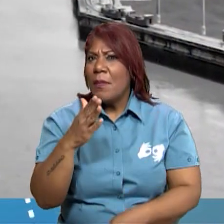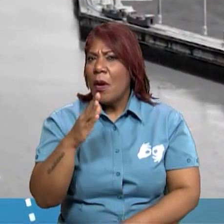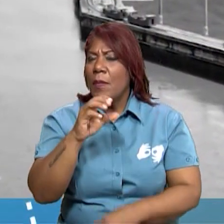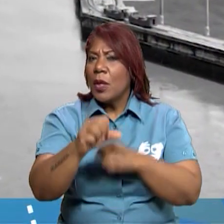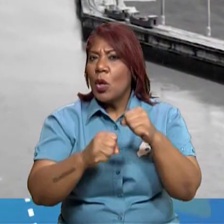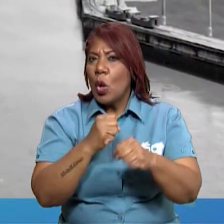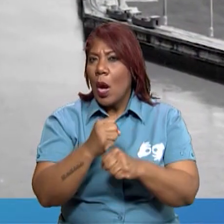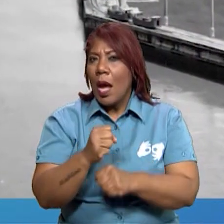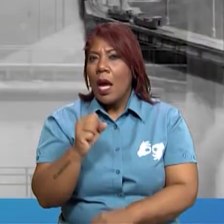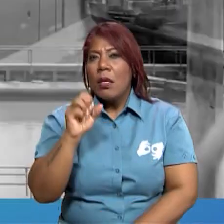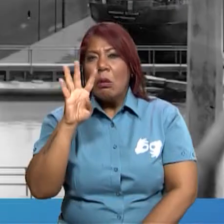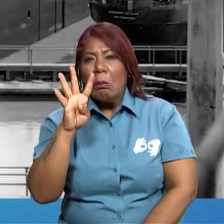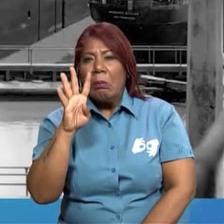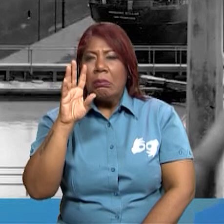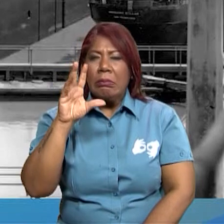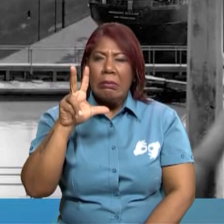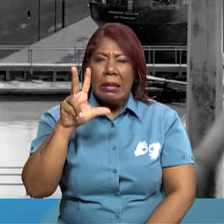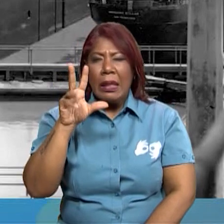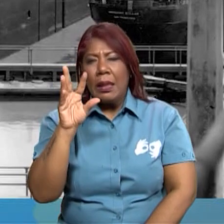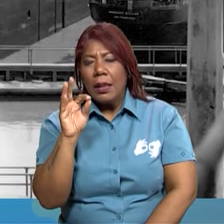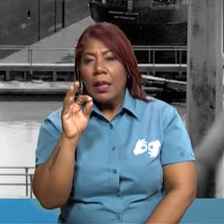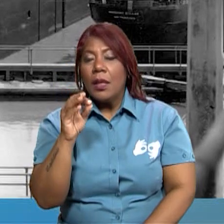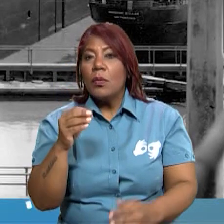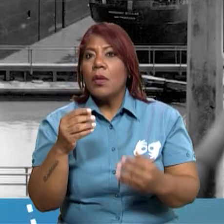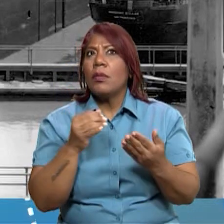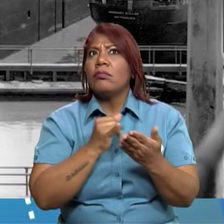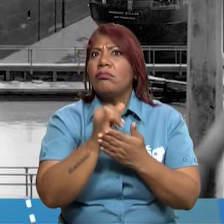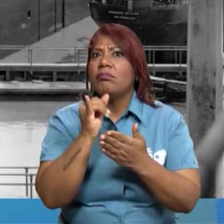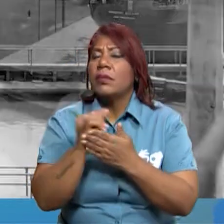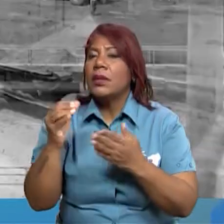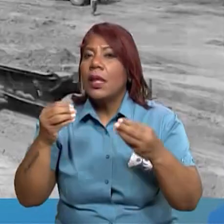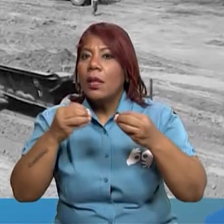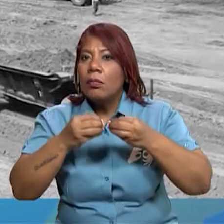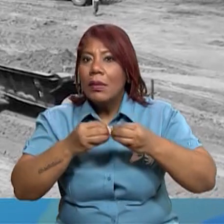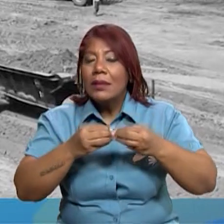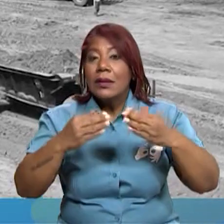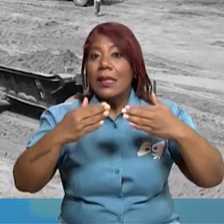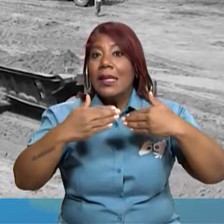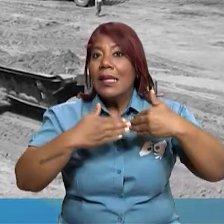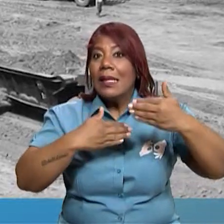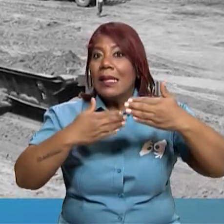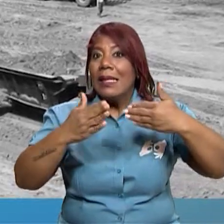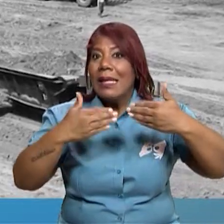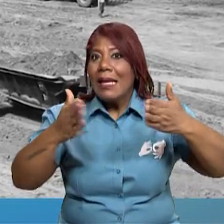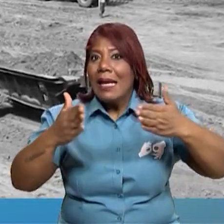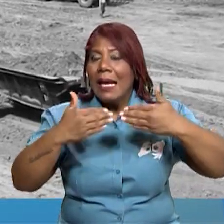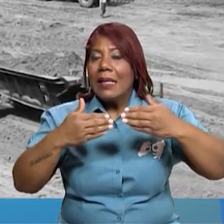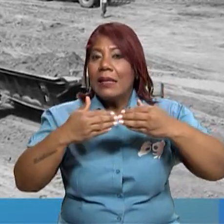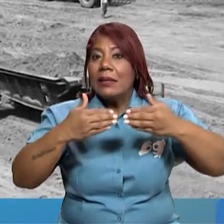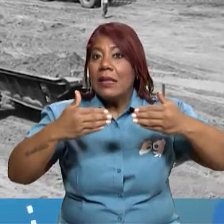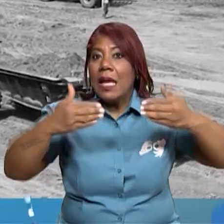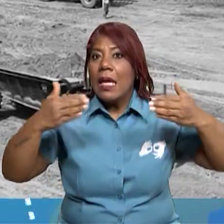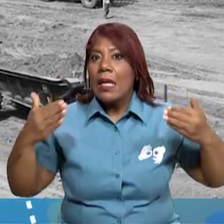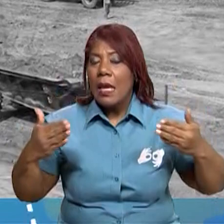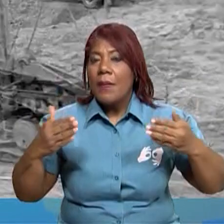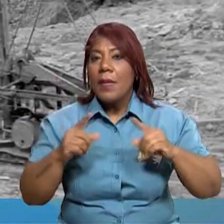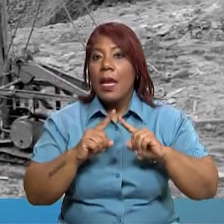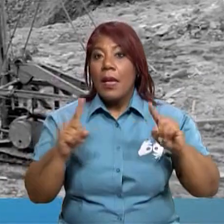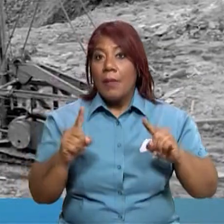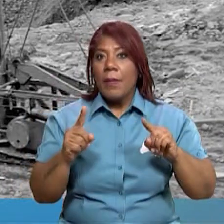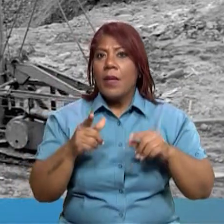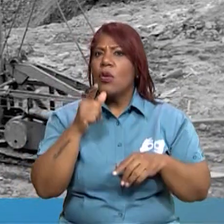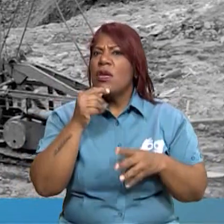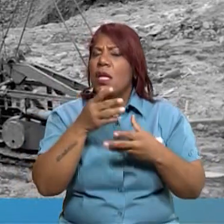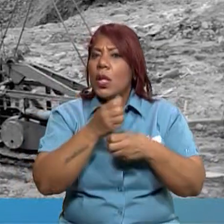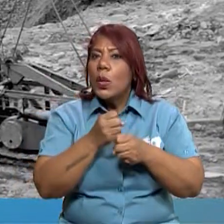inició un primer esfuerzo por ampliar el canal. ¿Así es? En 1939, Estados Unidos